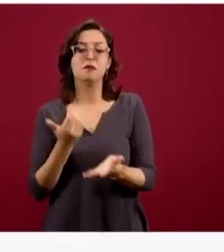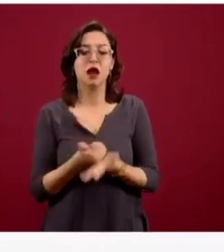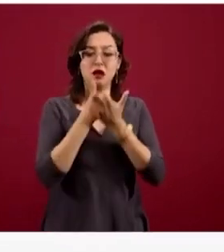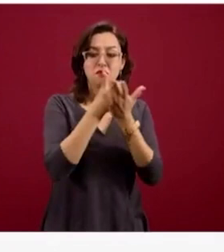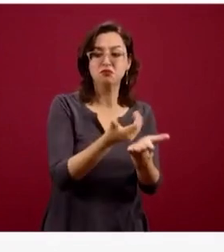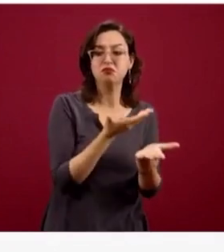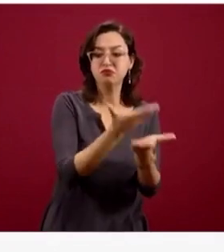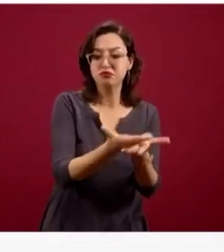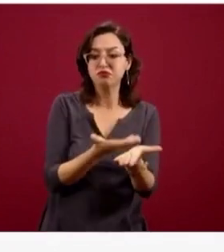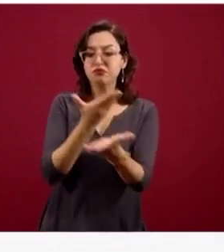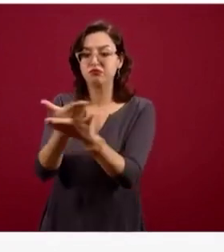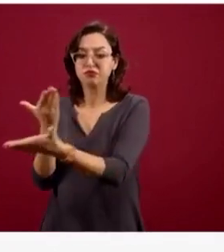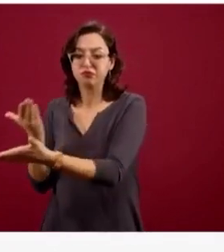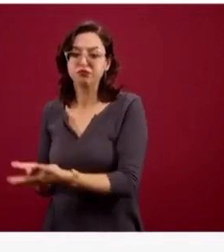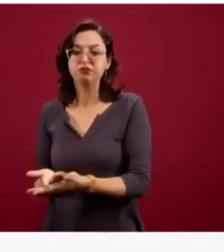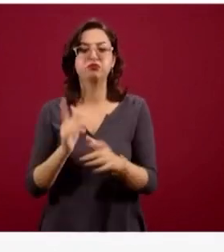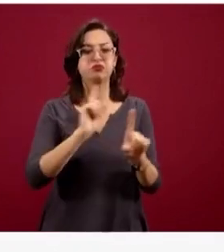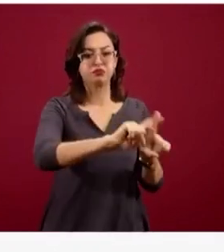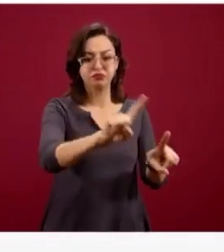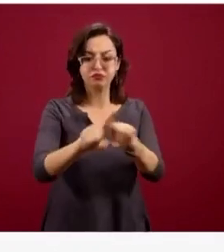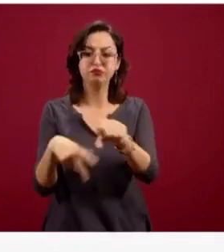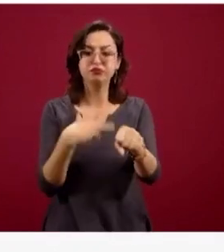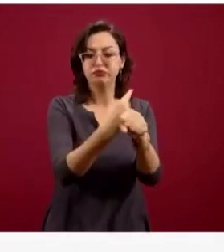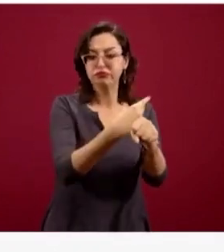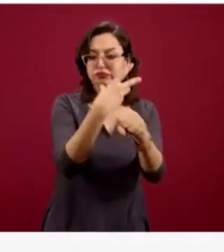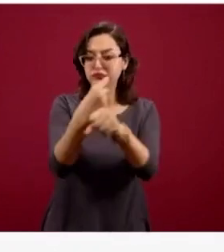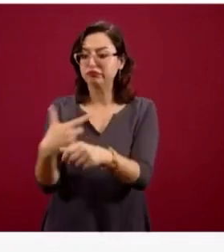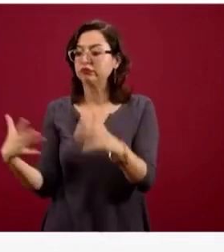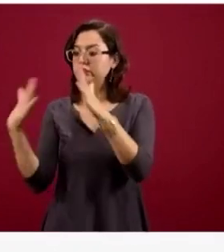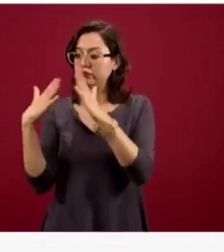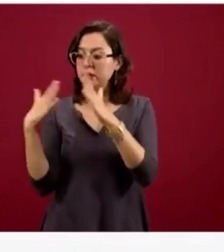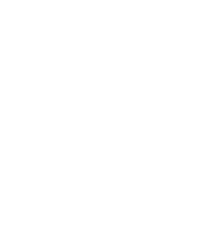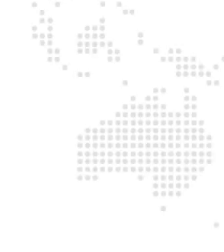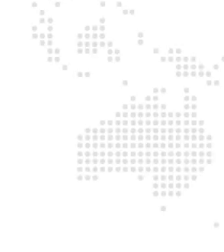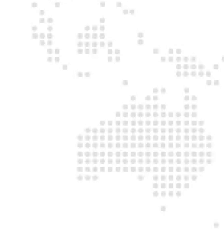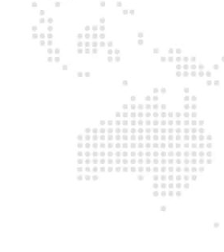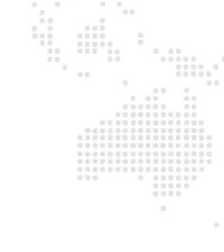espacios públicos, acciones de vivienda y acciones de regularización.